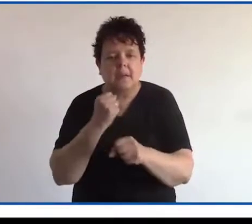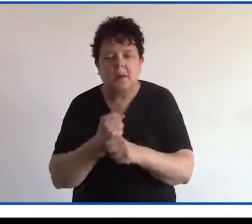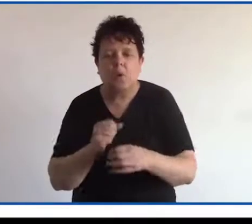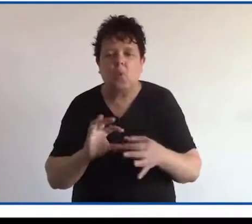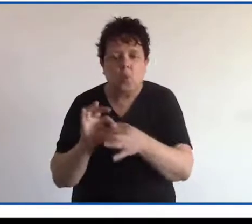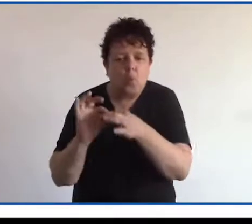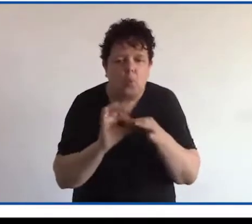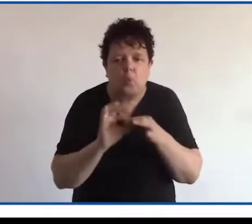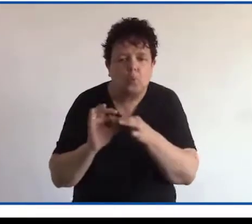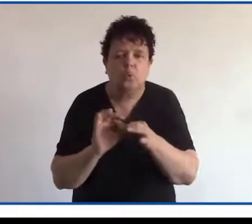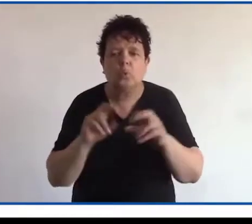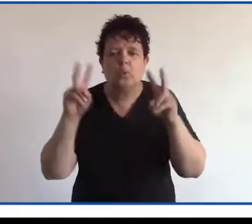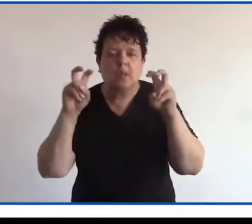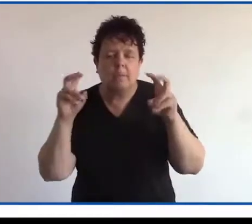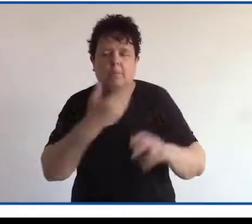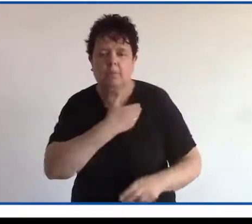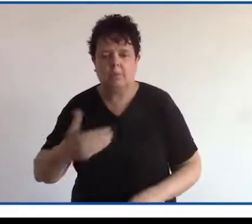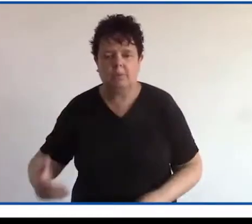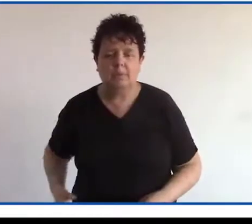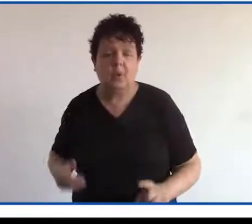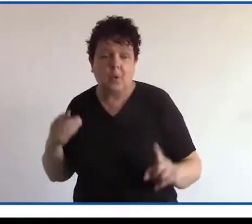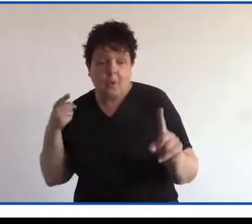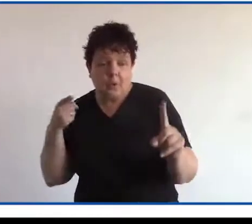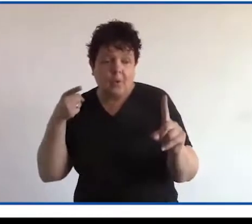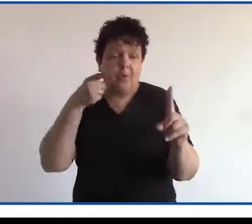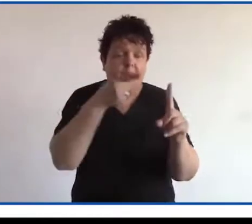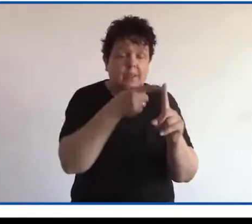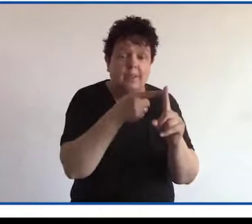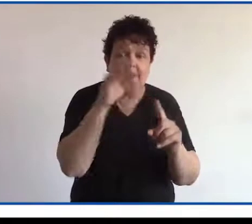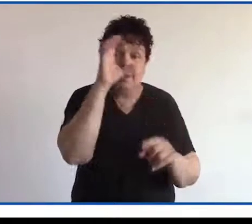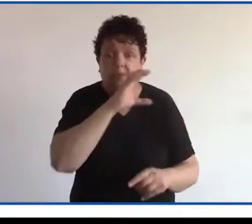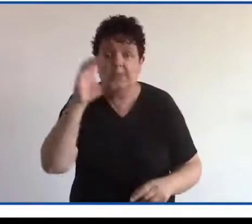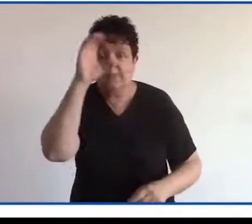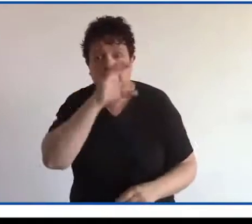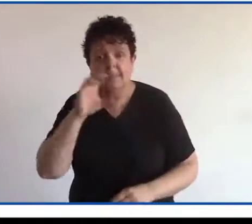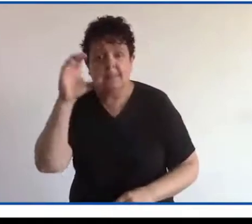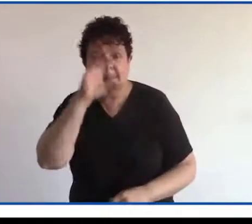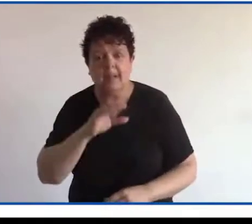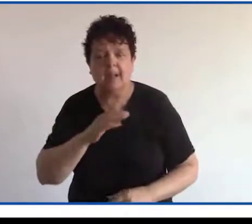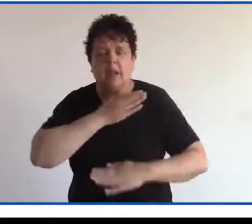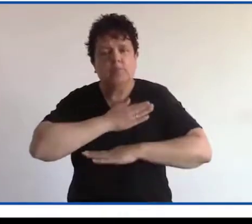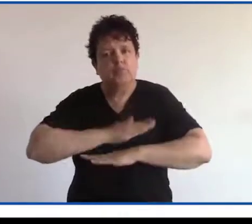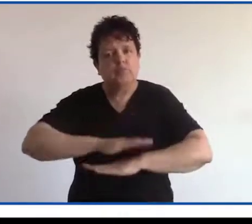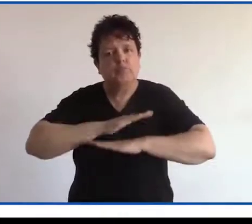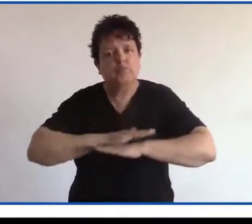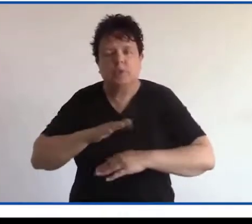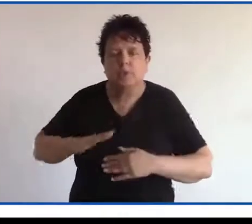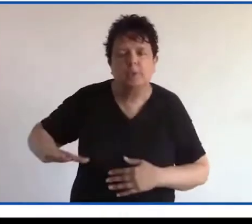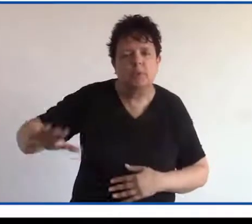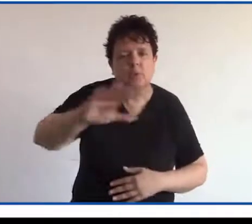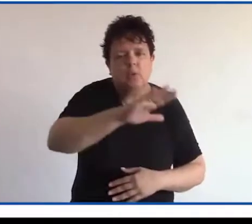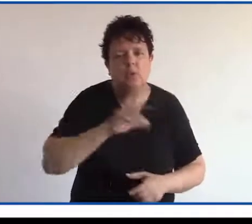en los asuntos públicos con la finalidad de buscar el bienestar común.